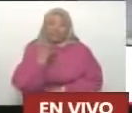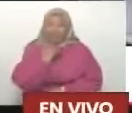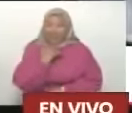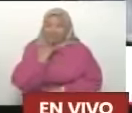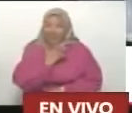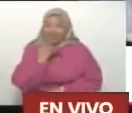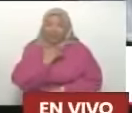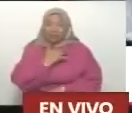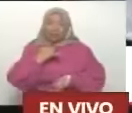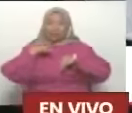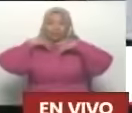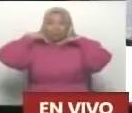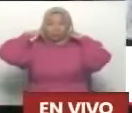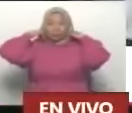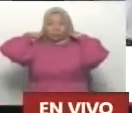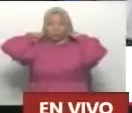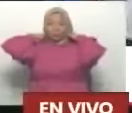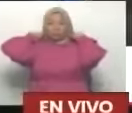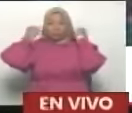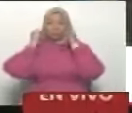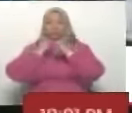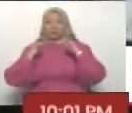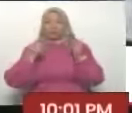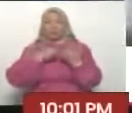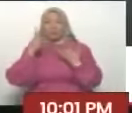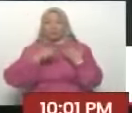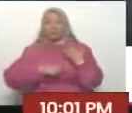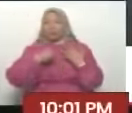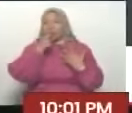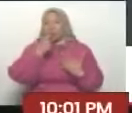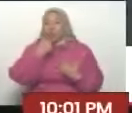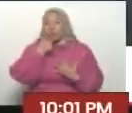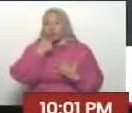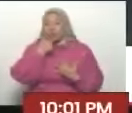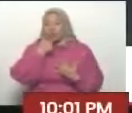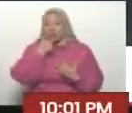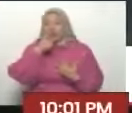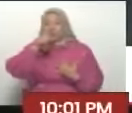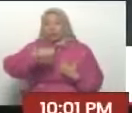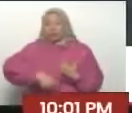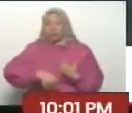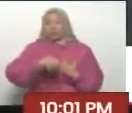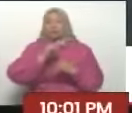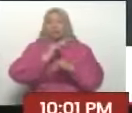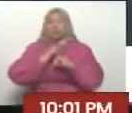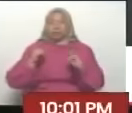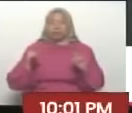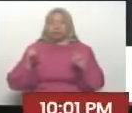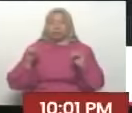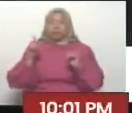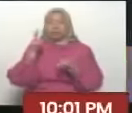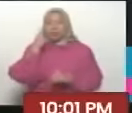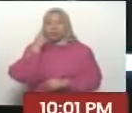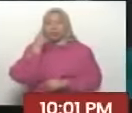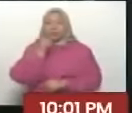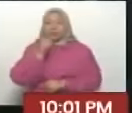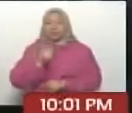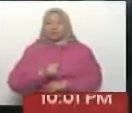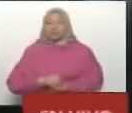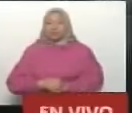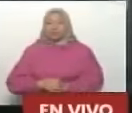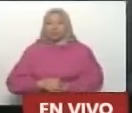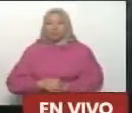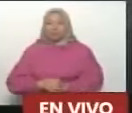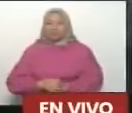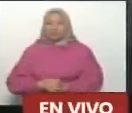creadores de contenido. Vamos a terminar este programa tan bonito con estos muchachos, con estas muchachas. Ah. Una